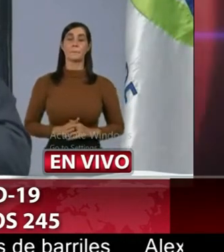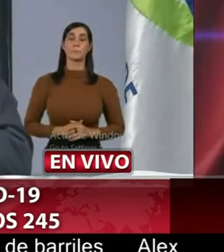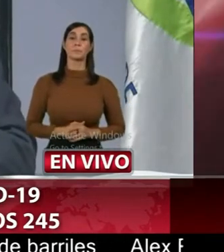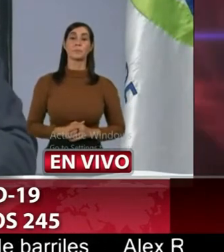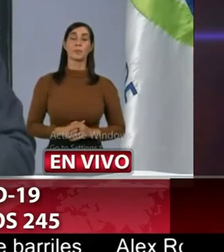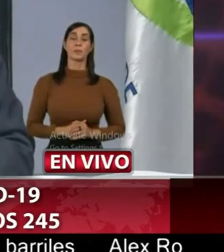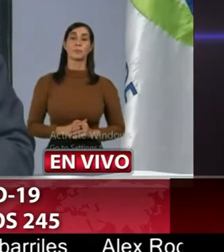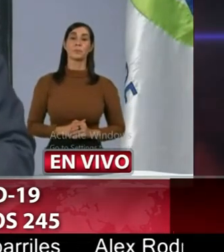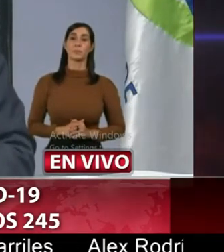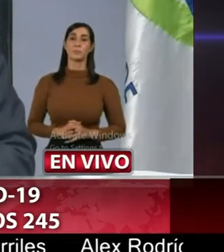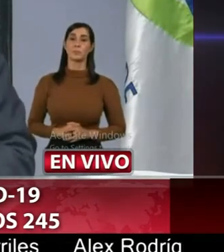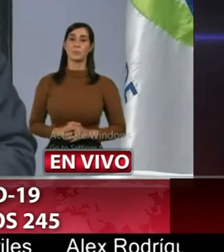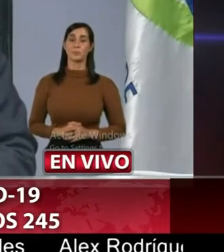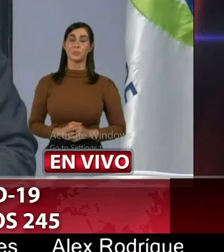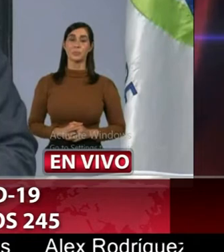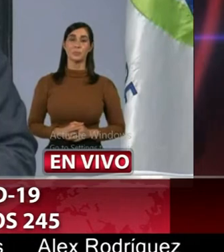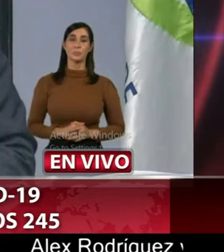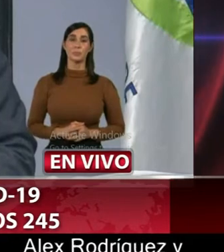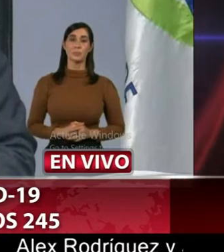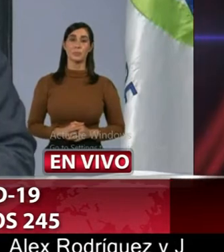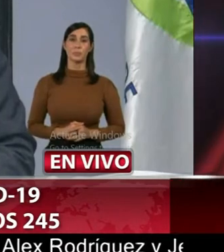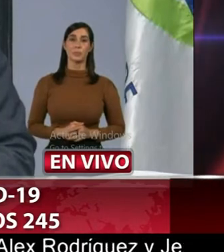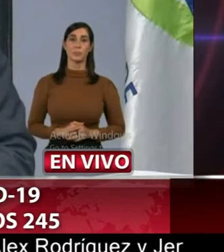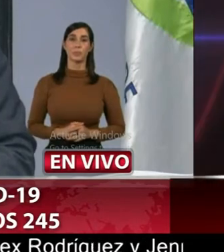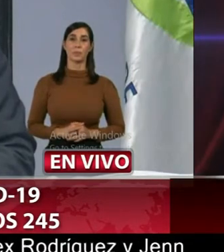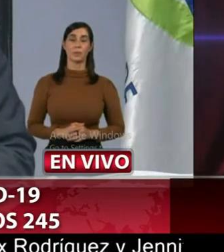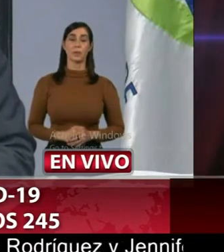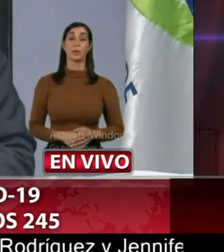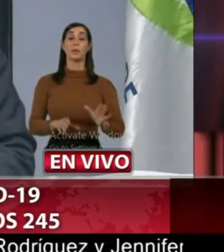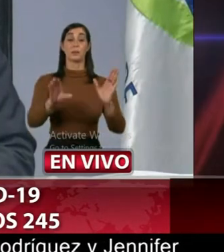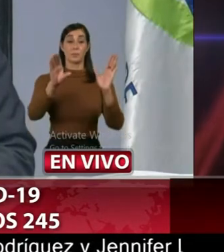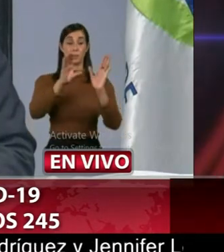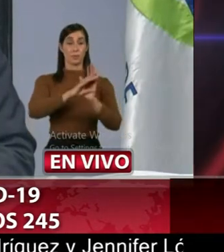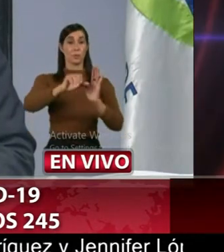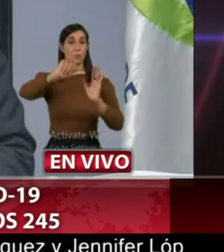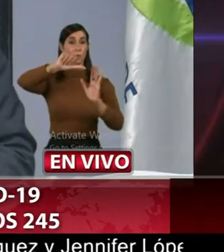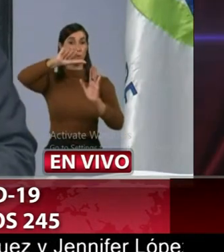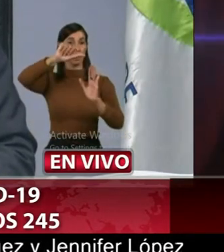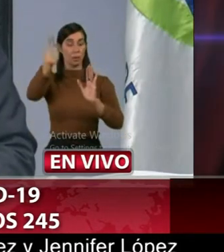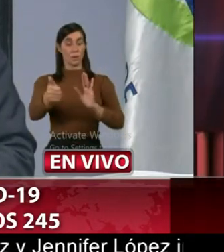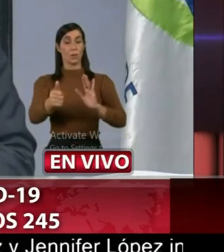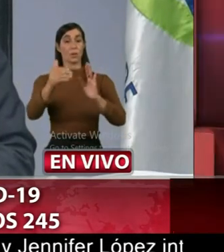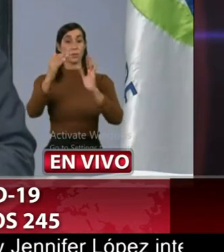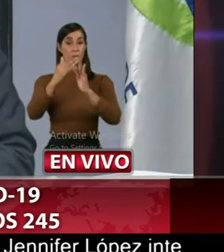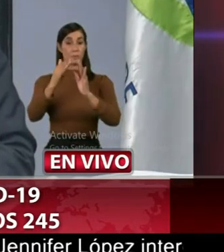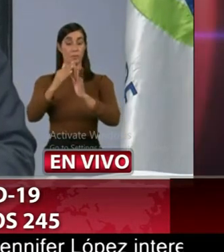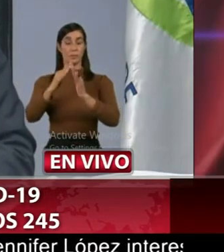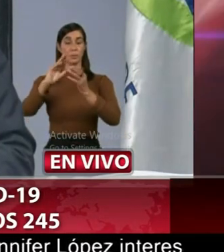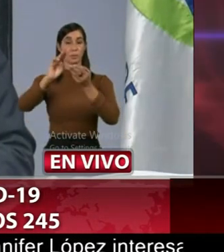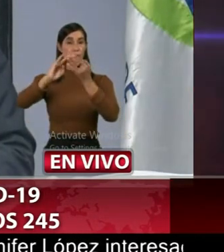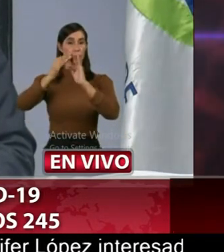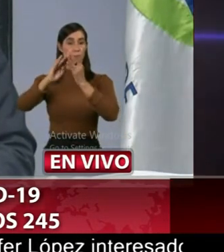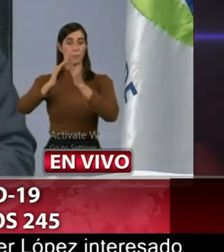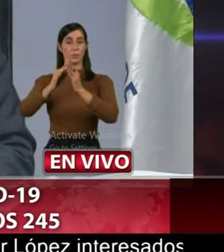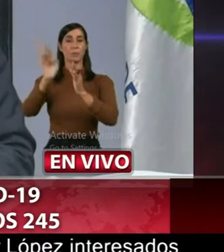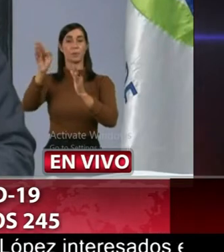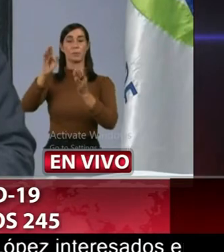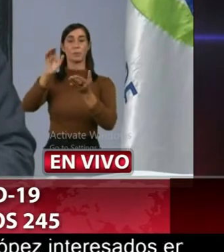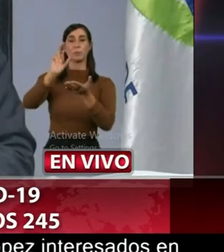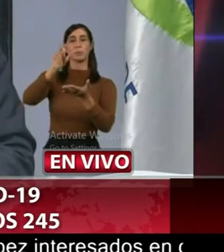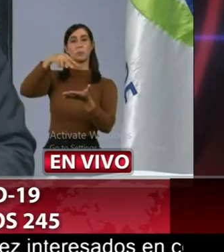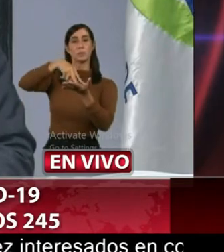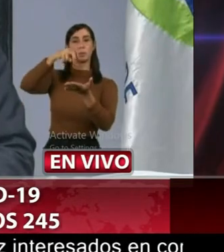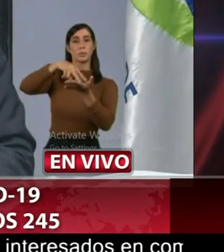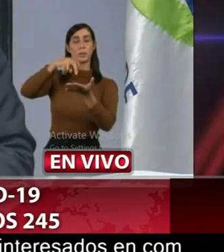el caso como otros que se están registrando por ejemplo en la provincia de Salcedo algunos por mal manejo